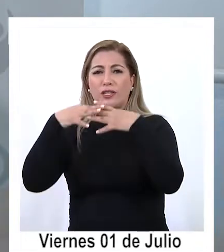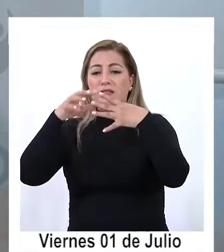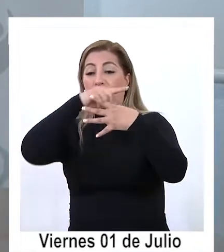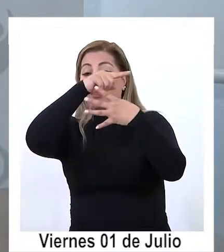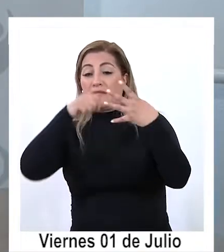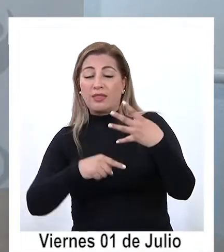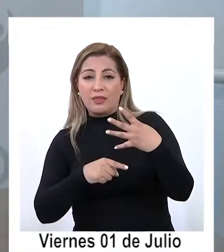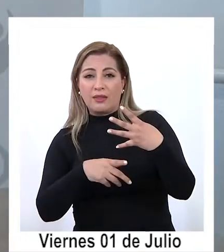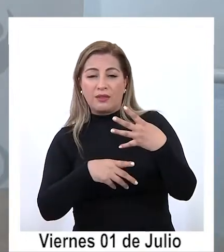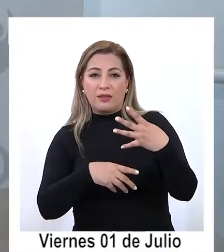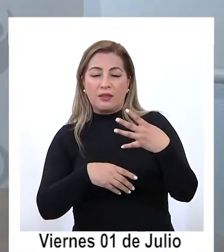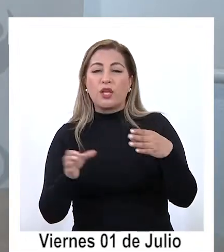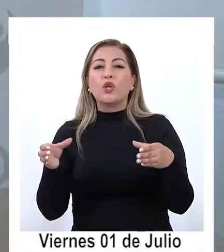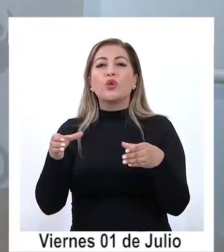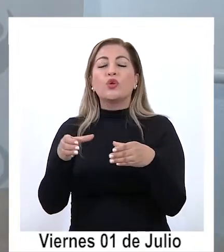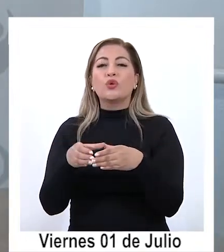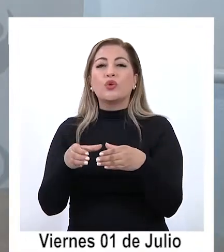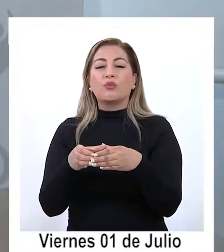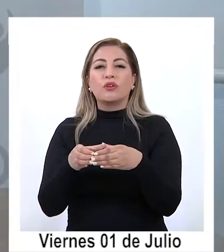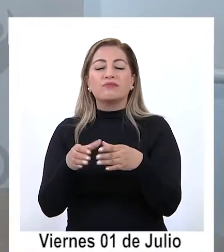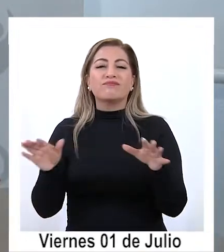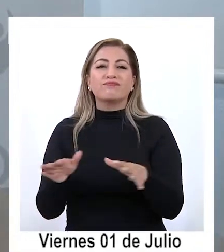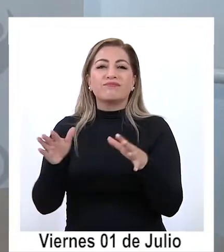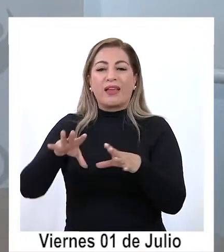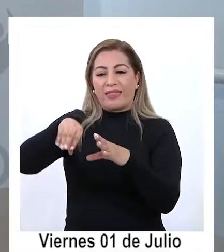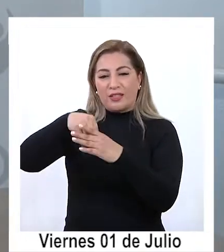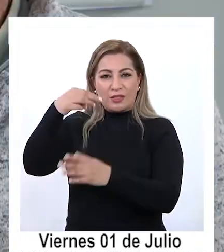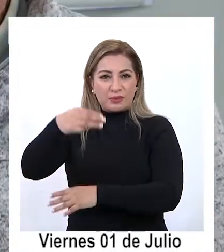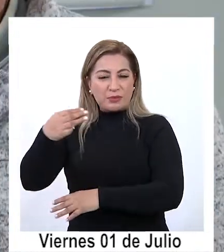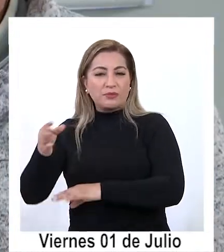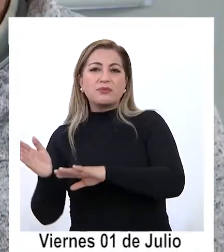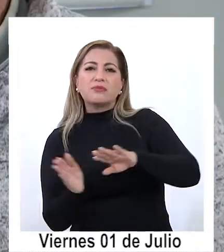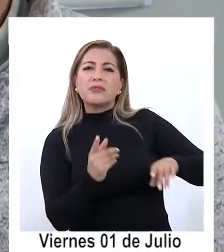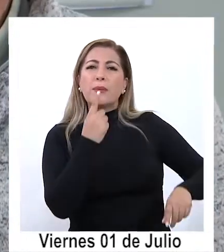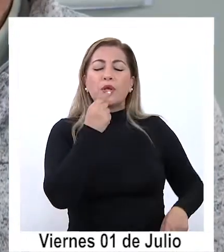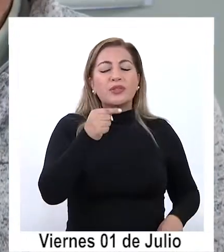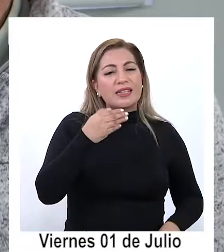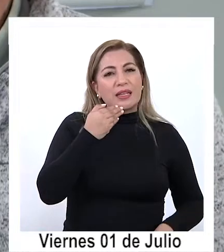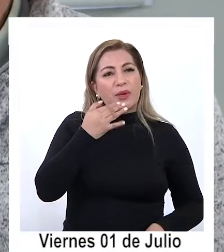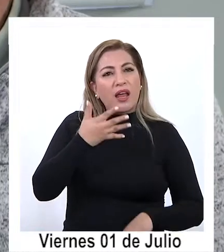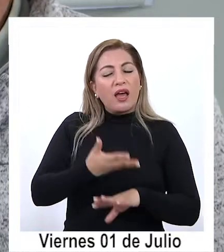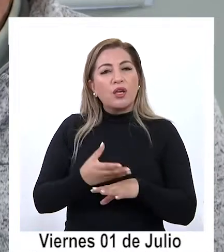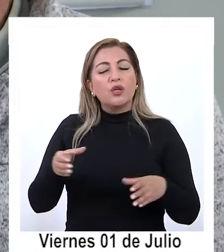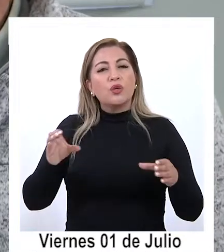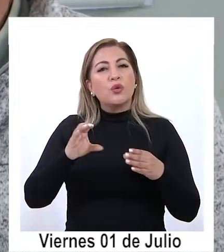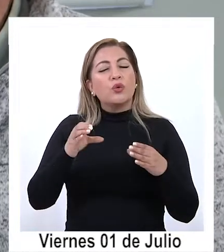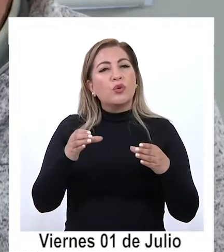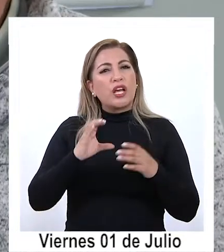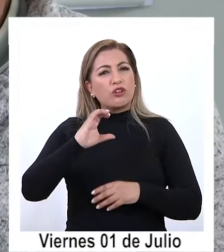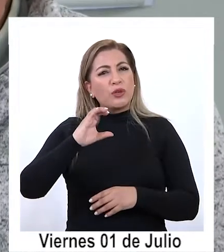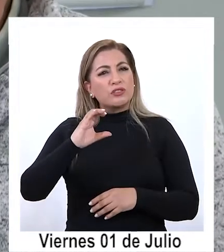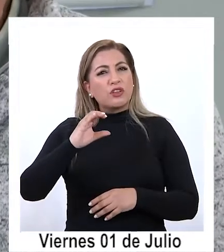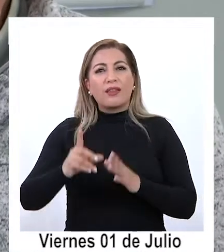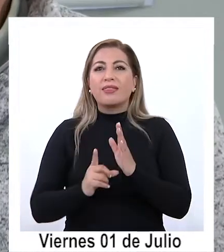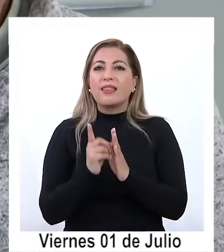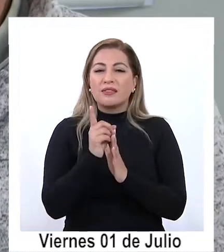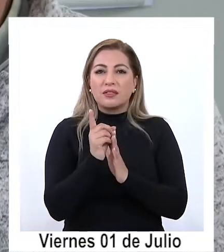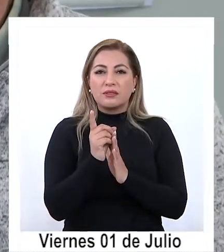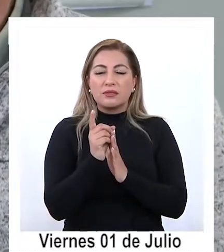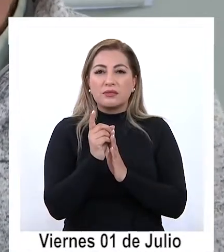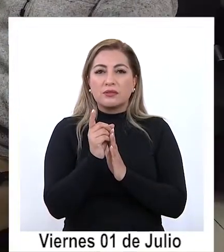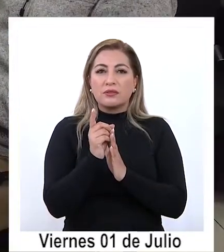de los equipos de fomento productivo de cada municipio a propósito de eso cierto hay una corporación regional de desarrollo